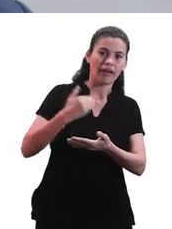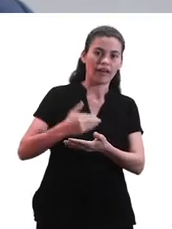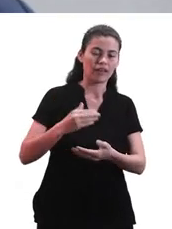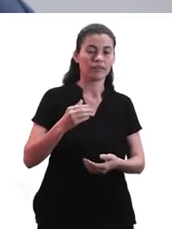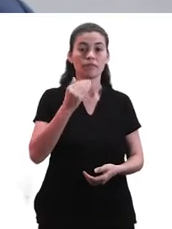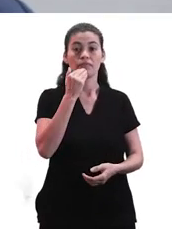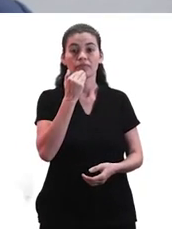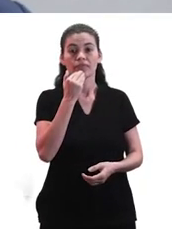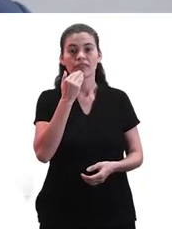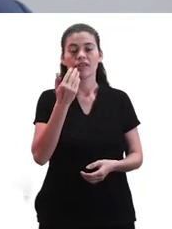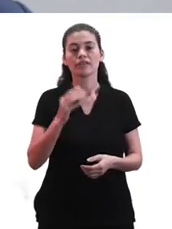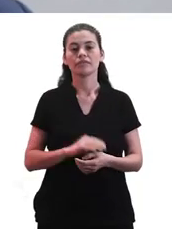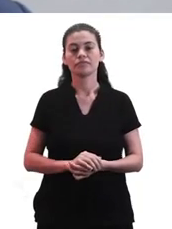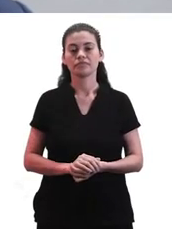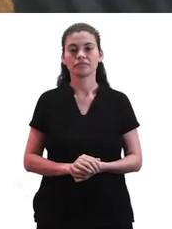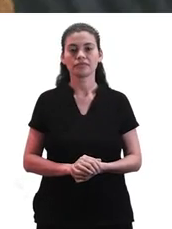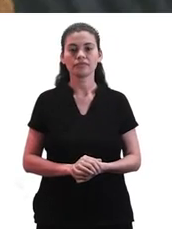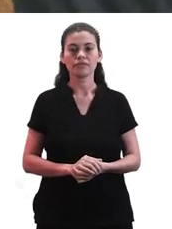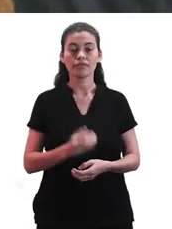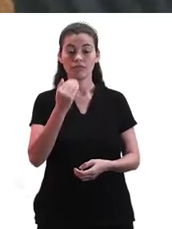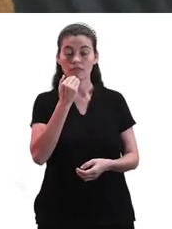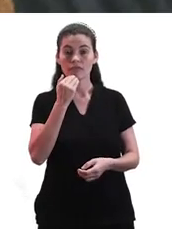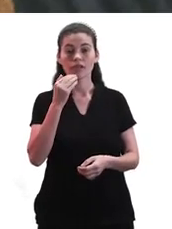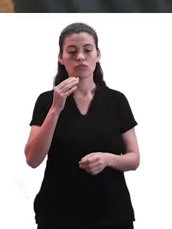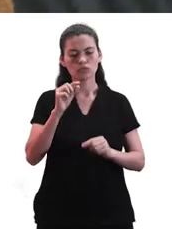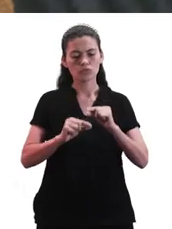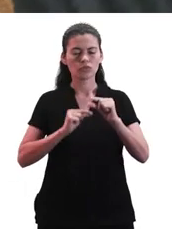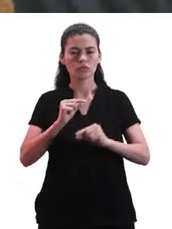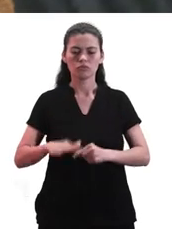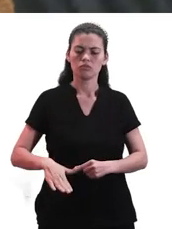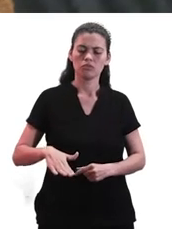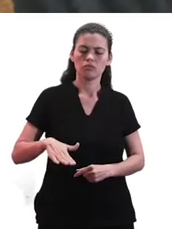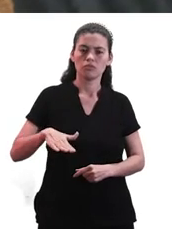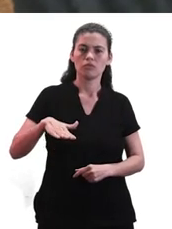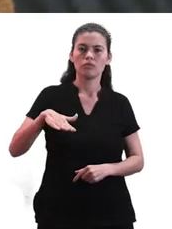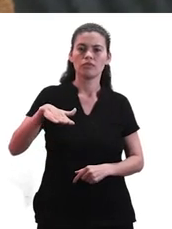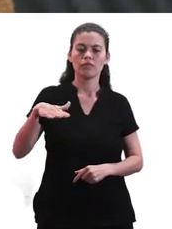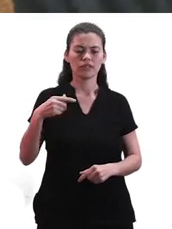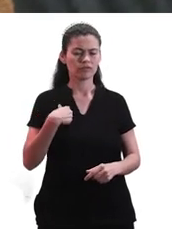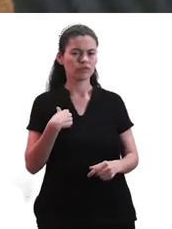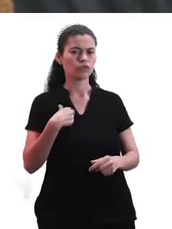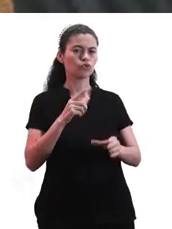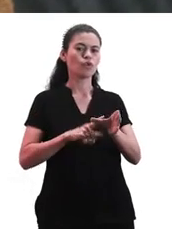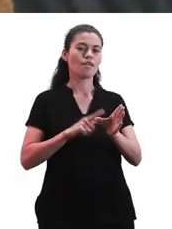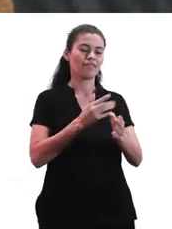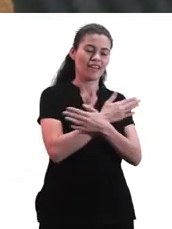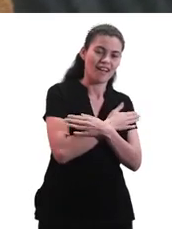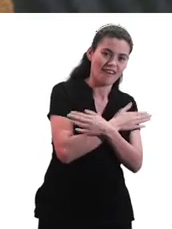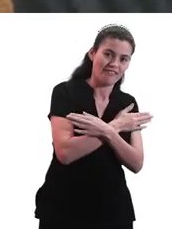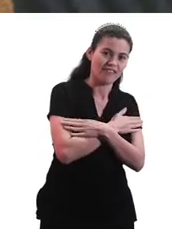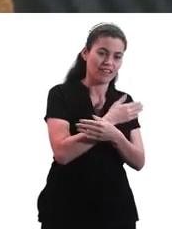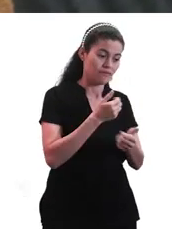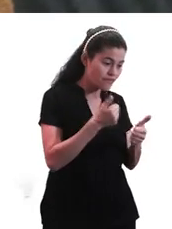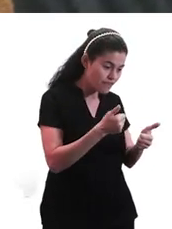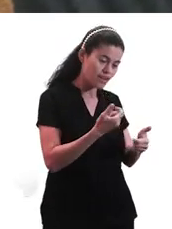Pero a medida que va creciendo. comprende que cayó y no. Sí. Pero a medida que va creciendo, tenemos que estar ahí para darle un abrazo. ¿Estás bien? Sí.